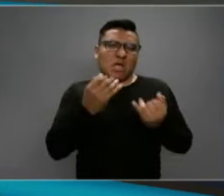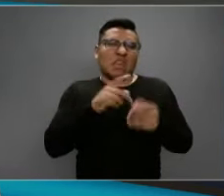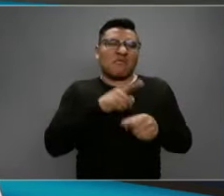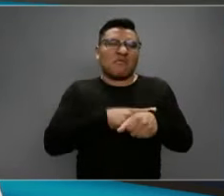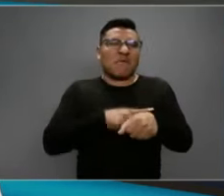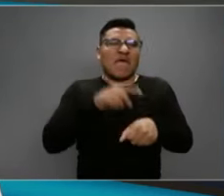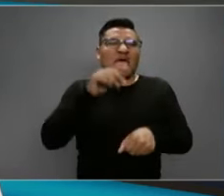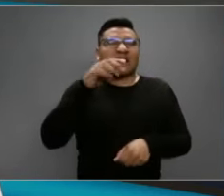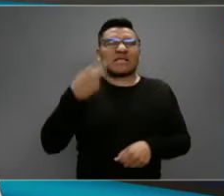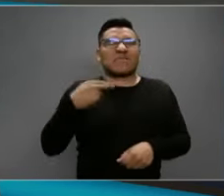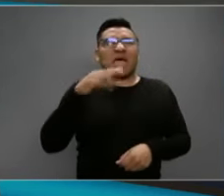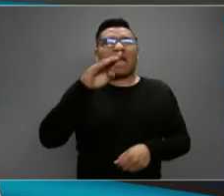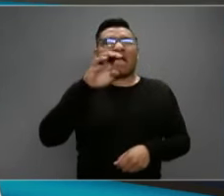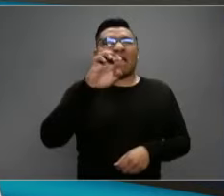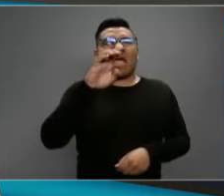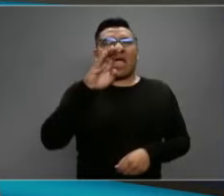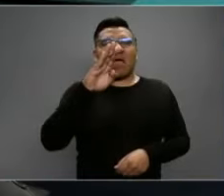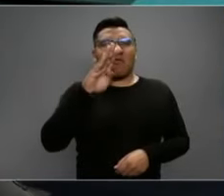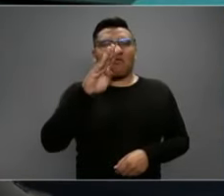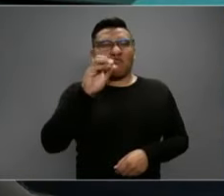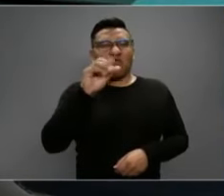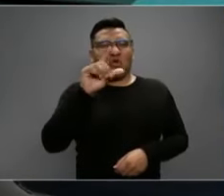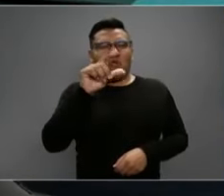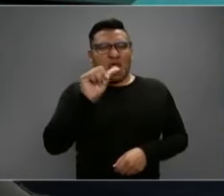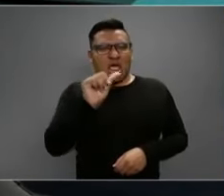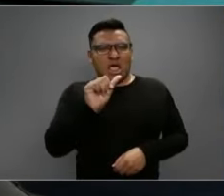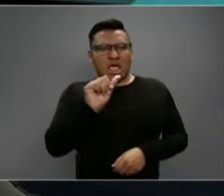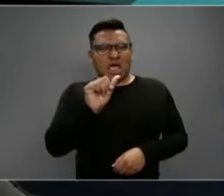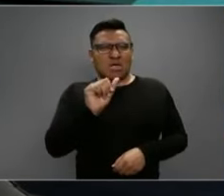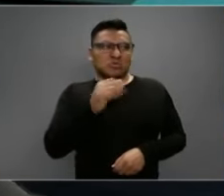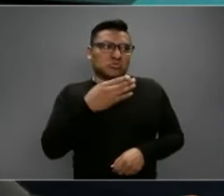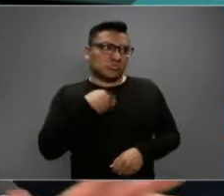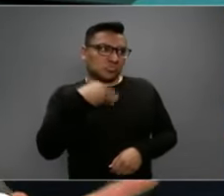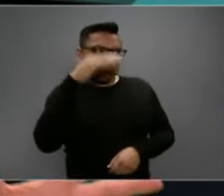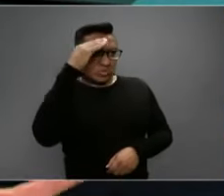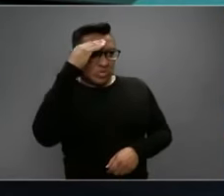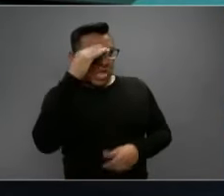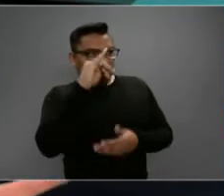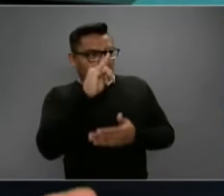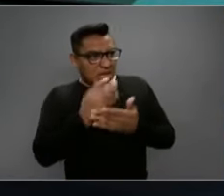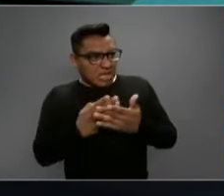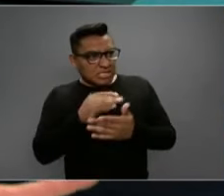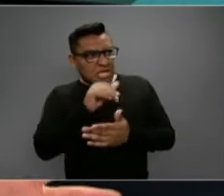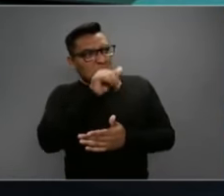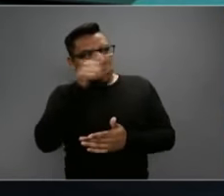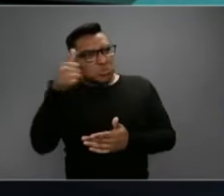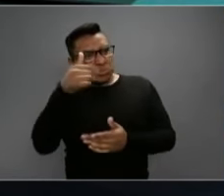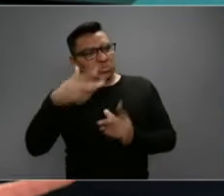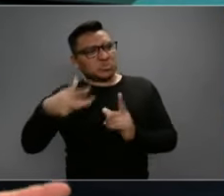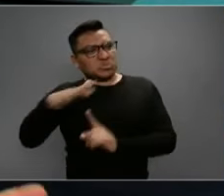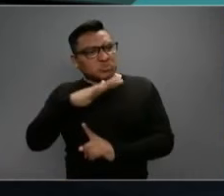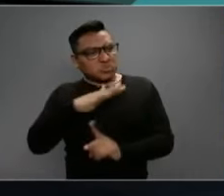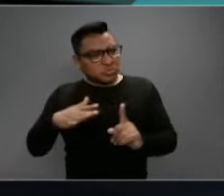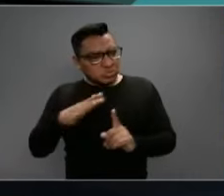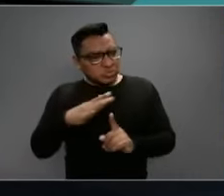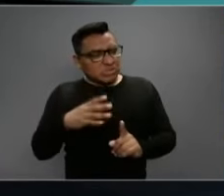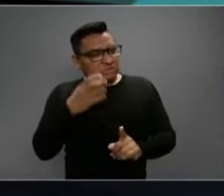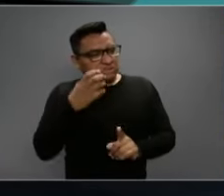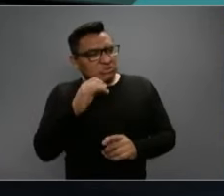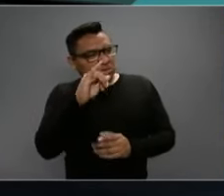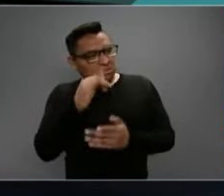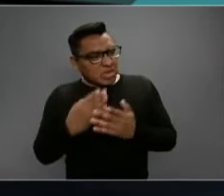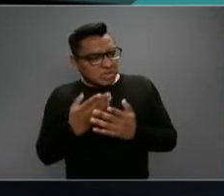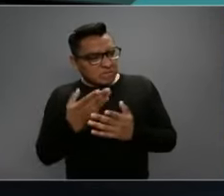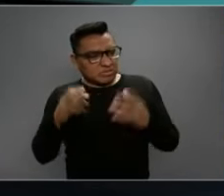¿Como el ébola? Como el ébola, así es. Entonces seguramente eran imágenes de otras épocas, no son los trajes que se utilizan para atender